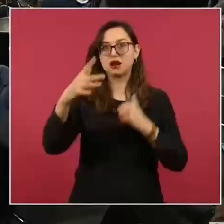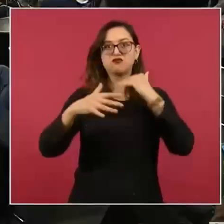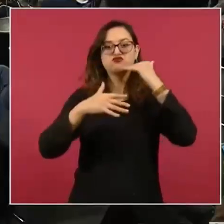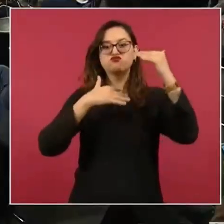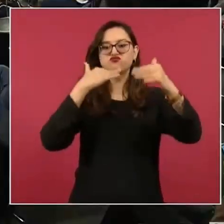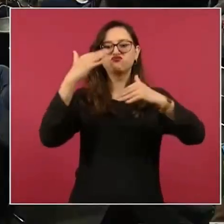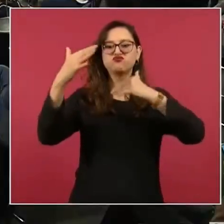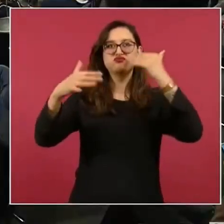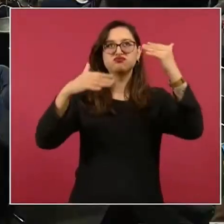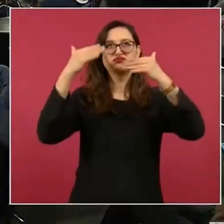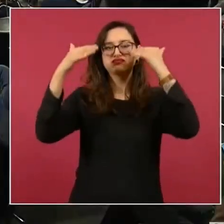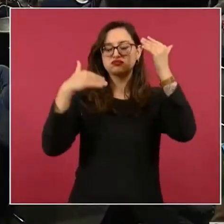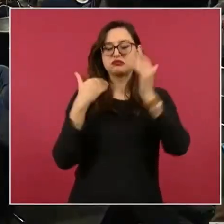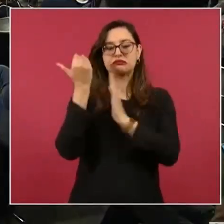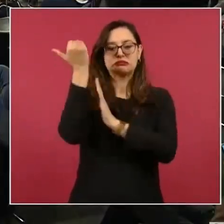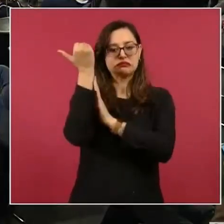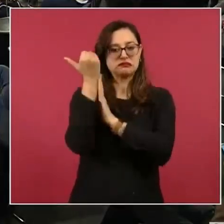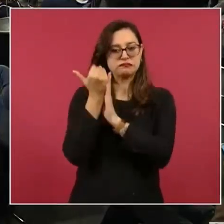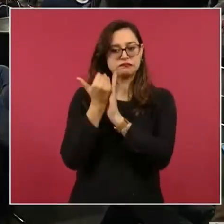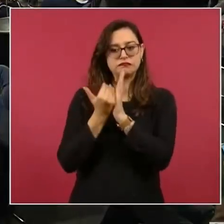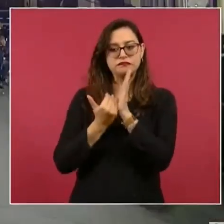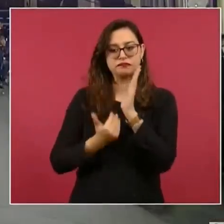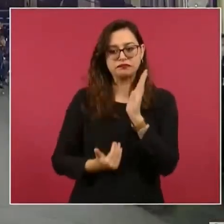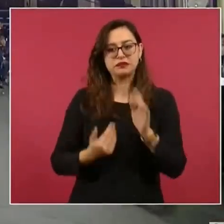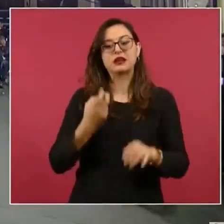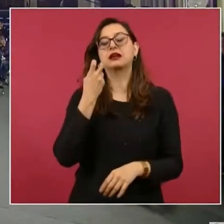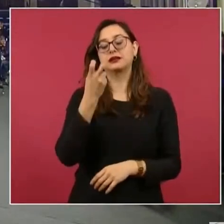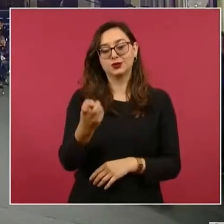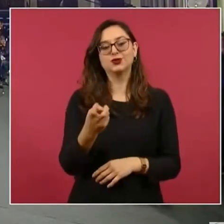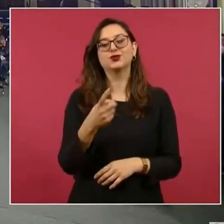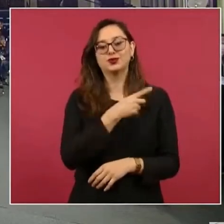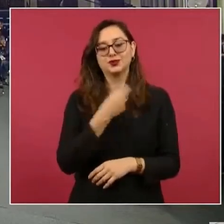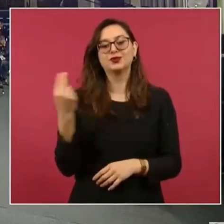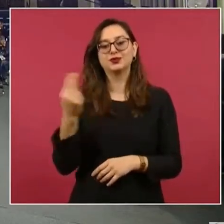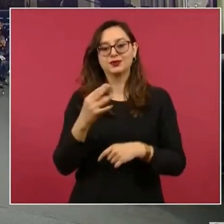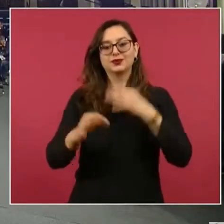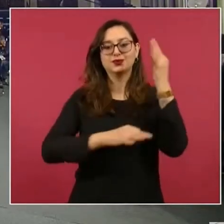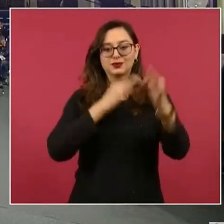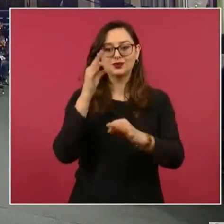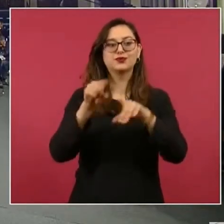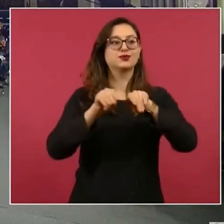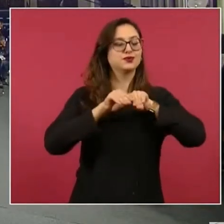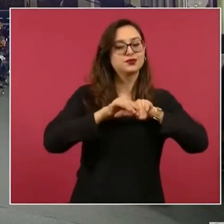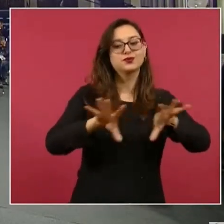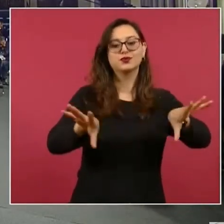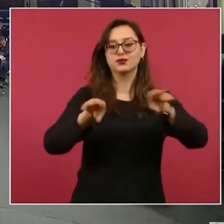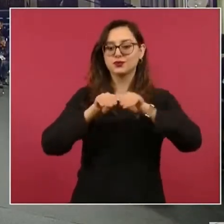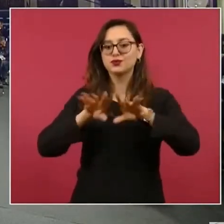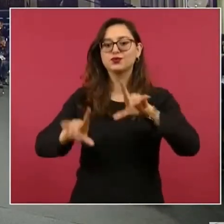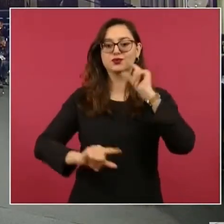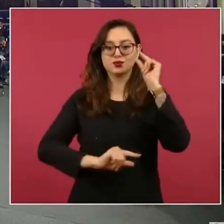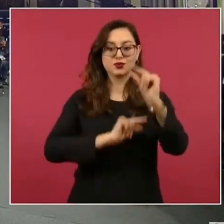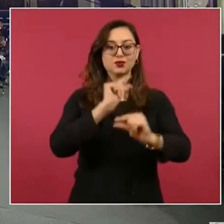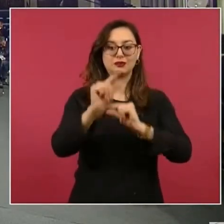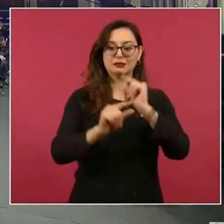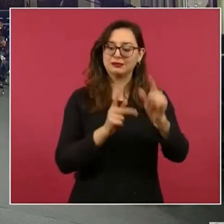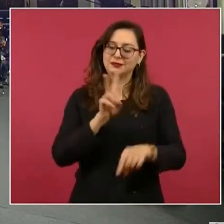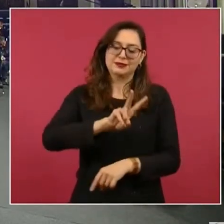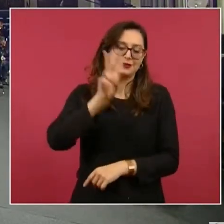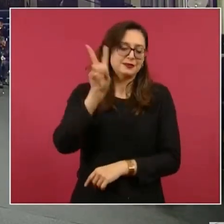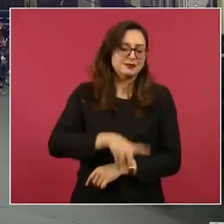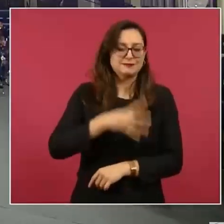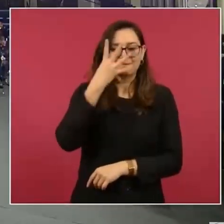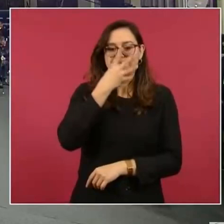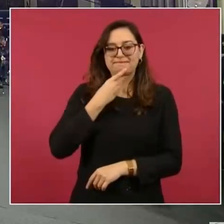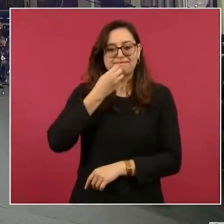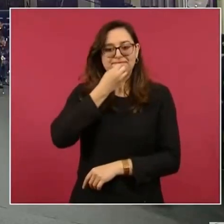Son de las cosas que se van a ir conociendo, pero es apasionante el que podamos. Yo